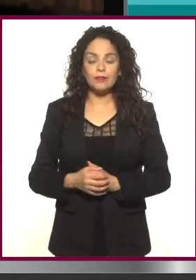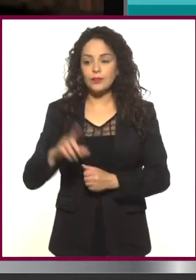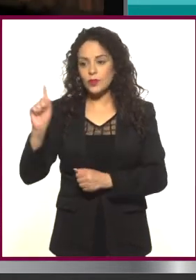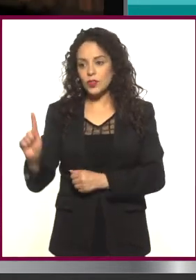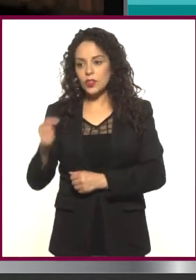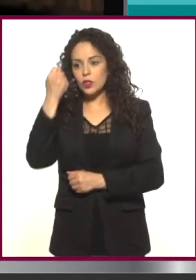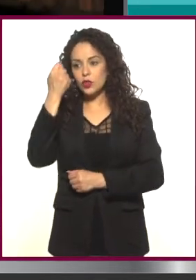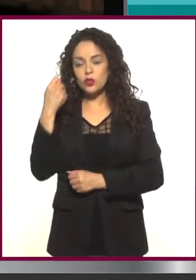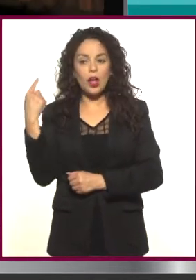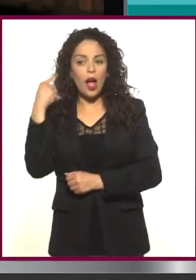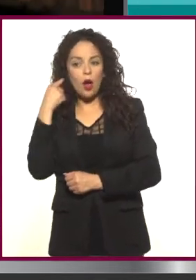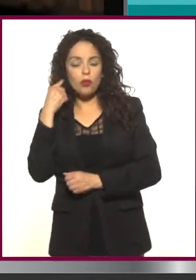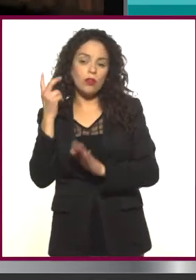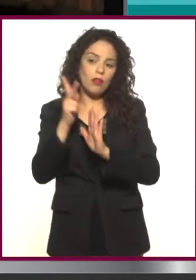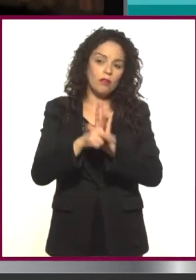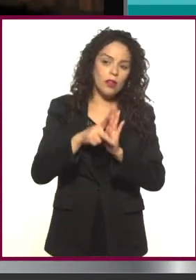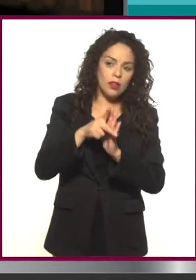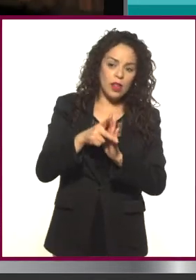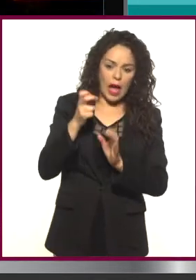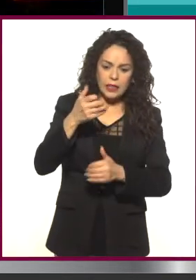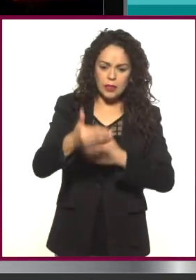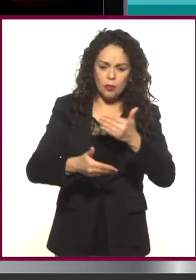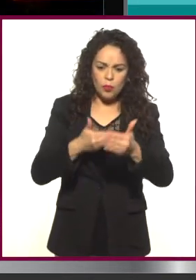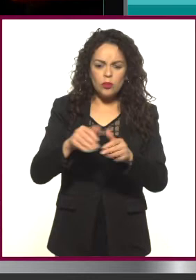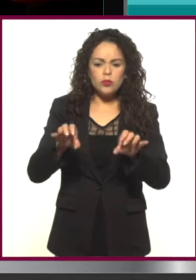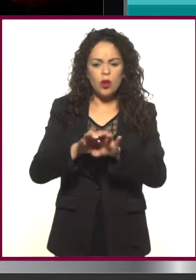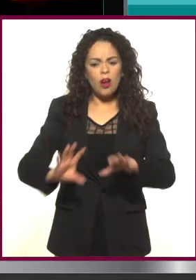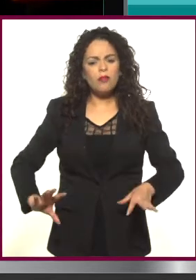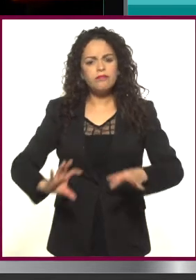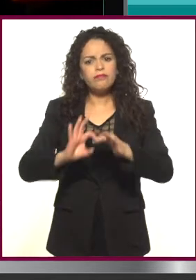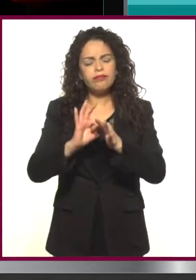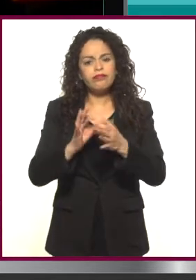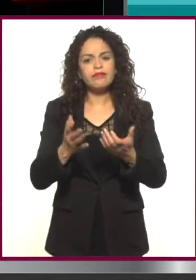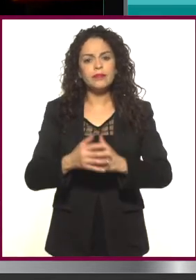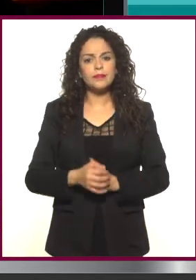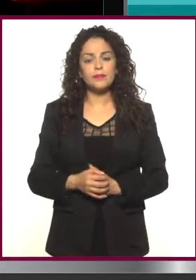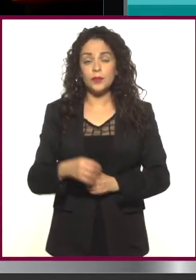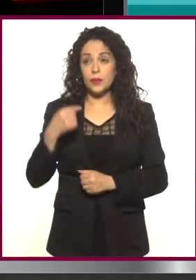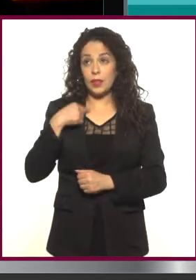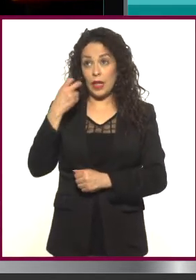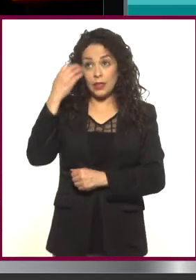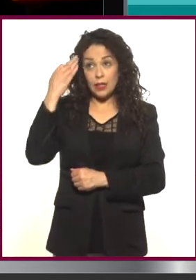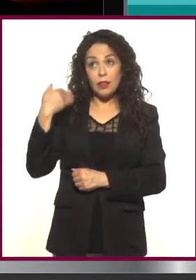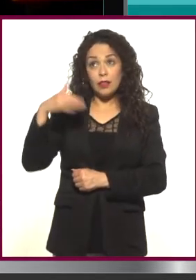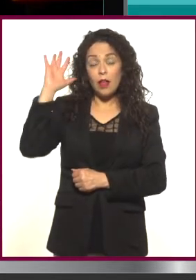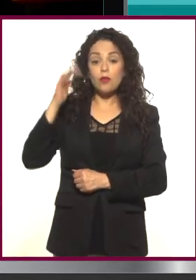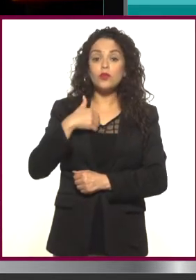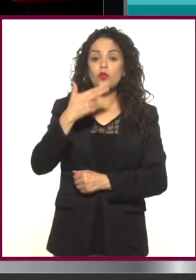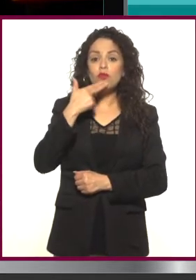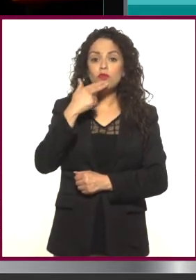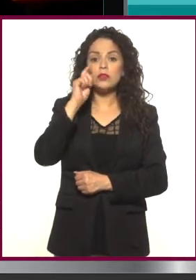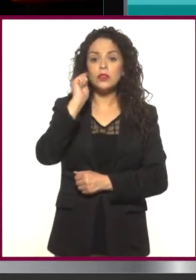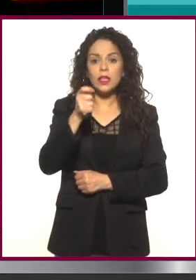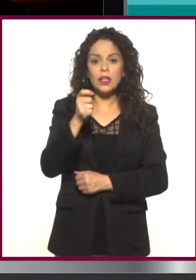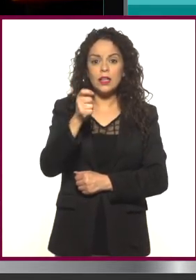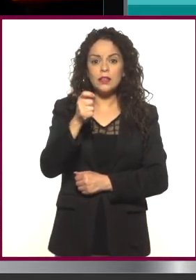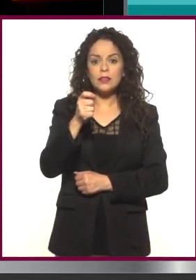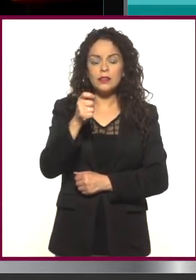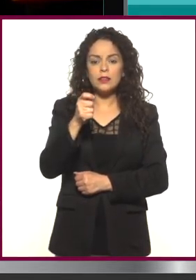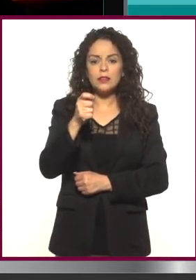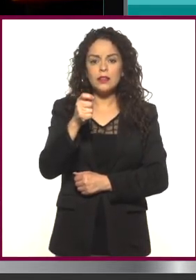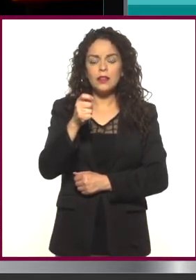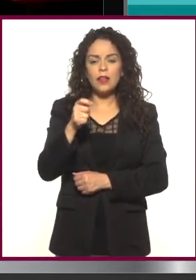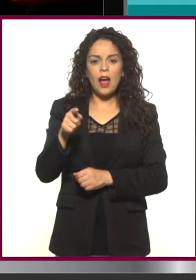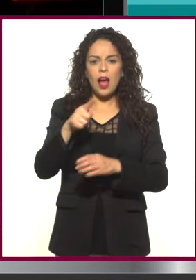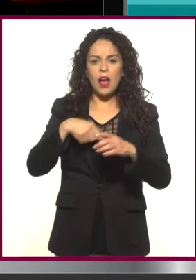tecnología de audio y video en el proceso? En ese momento yo usé una cámara de cassette, de estas cintas mini-DB